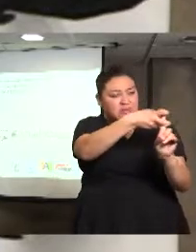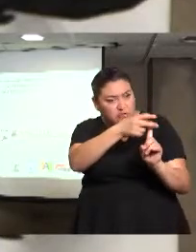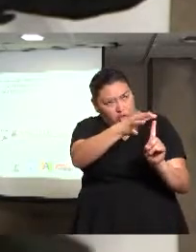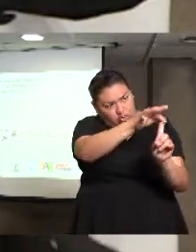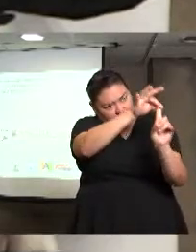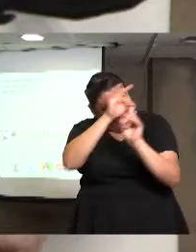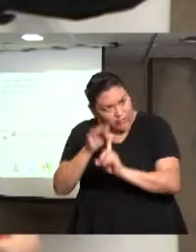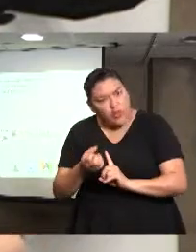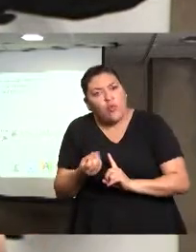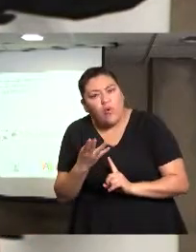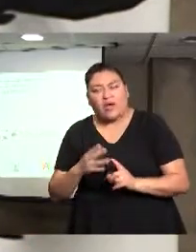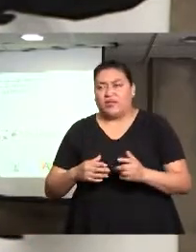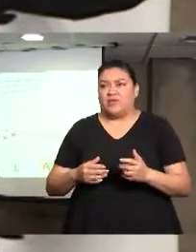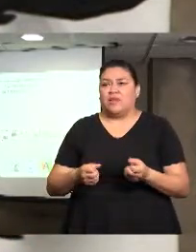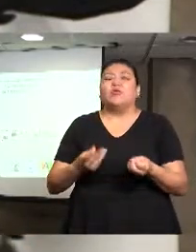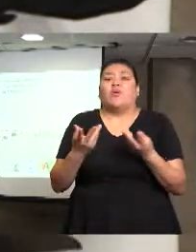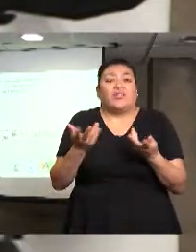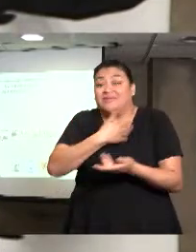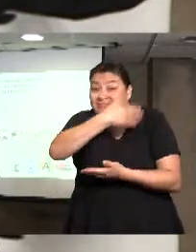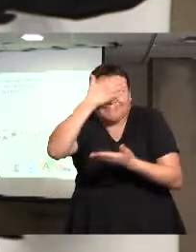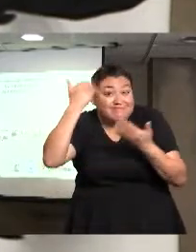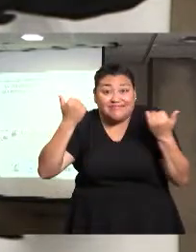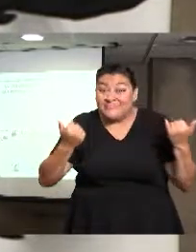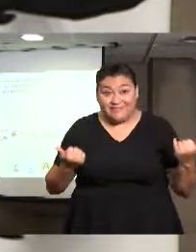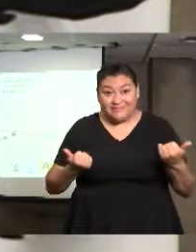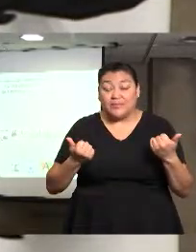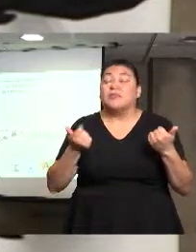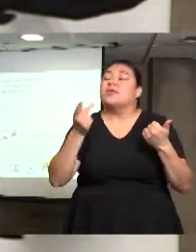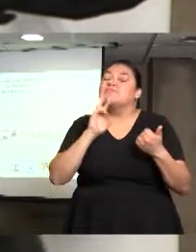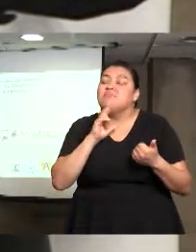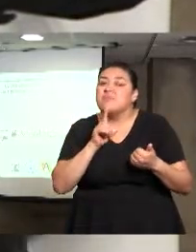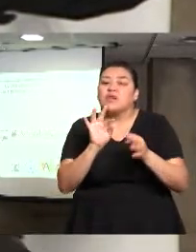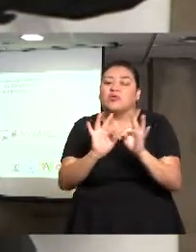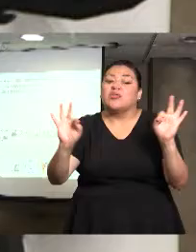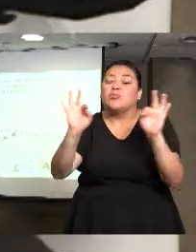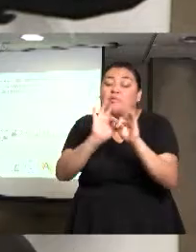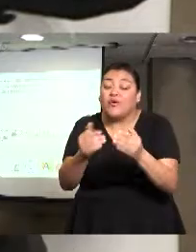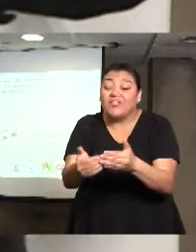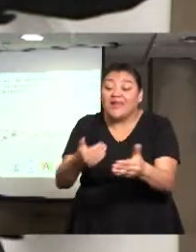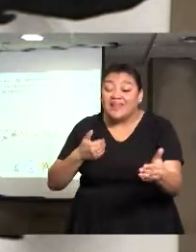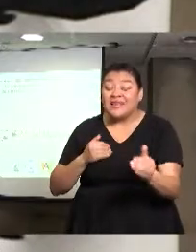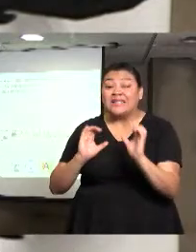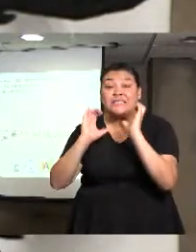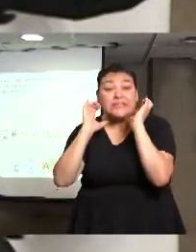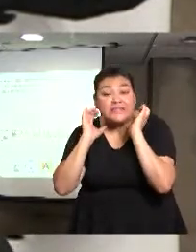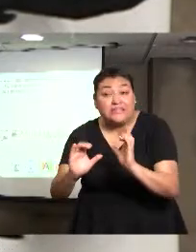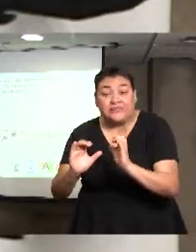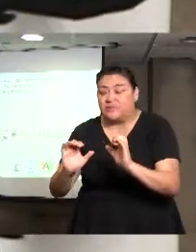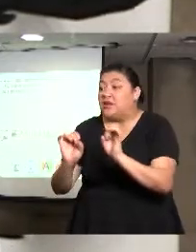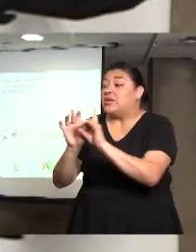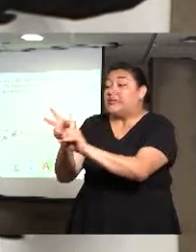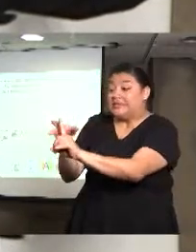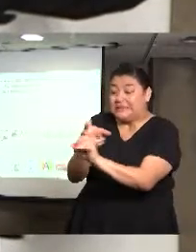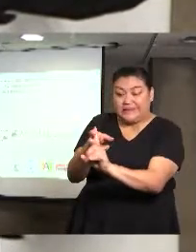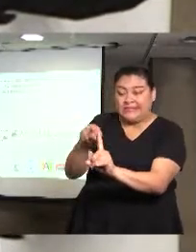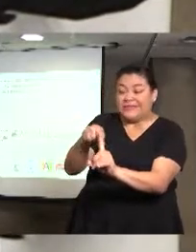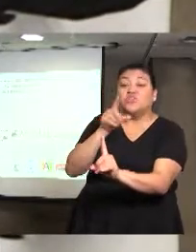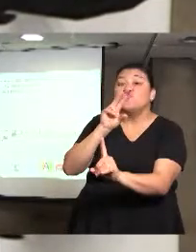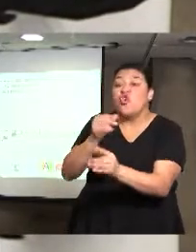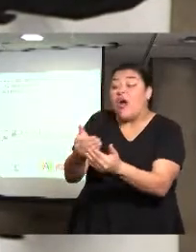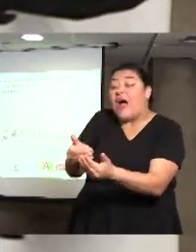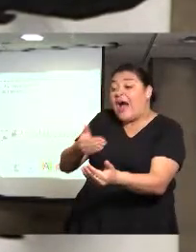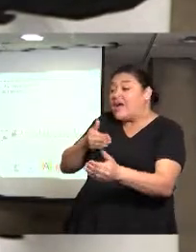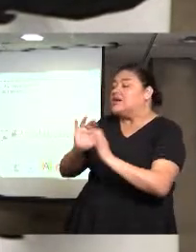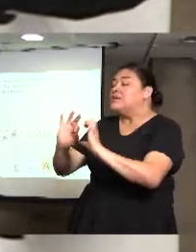cuántas personas no fueron víctimas, es decir, la prevención tiene que ver con el punto de decir no vamos a llegar a este punto donde es tan complejo poder llevar una